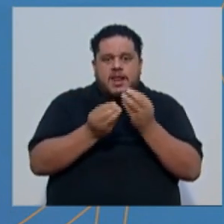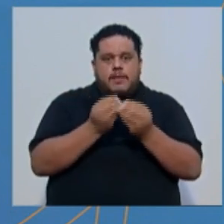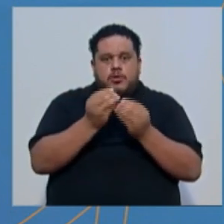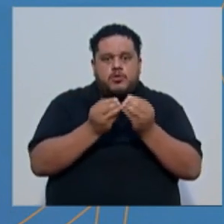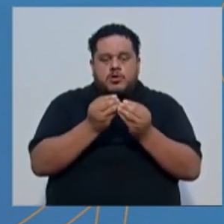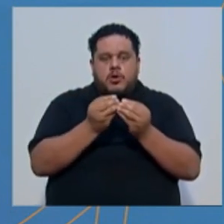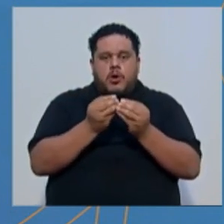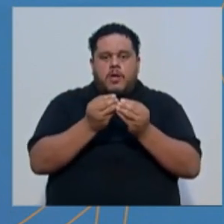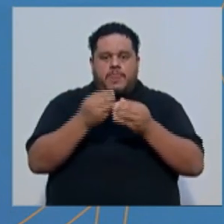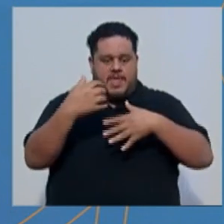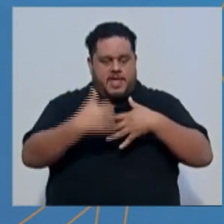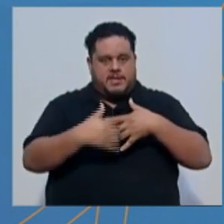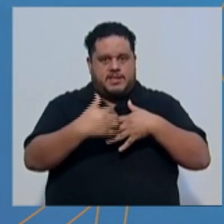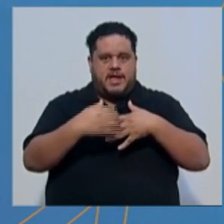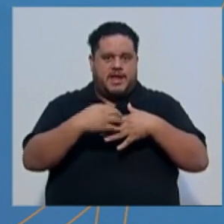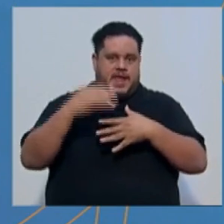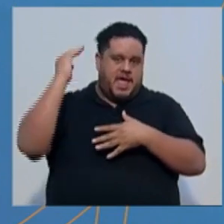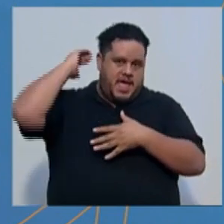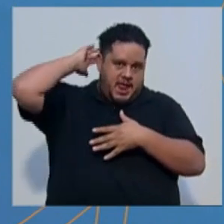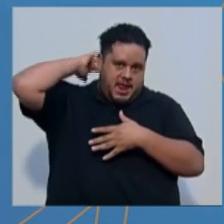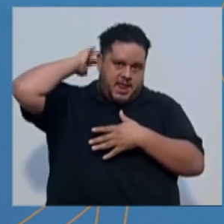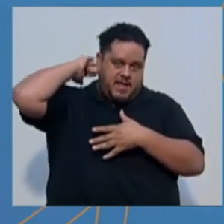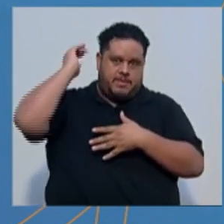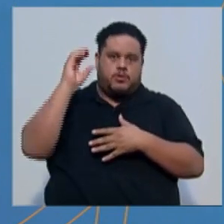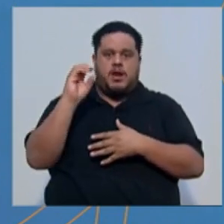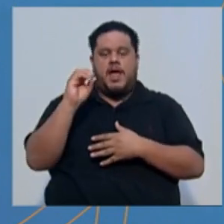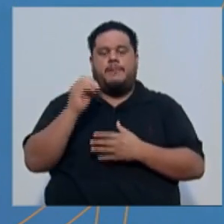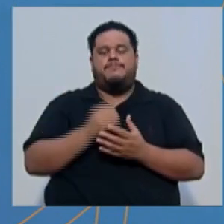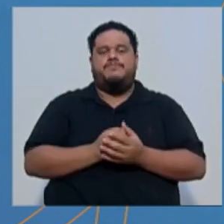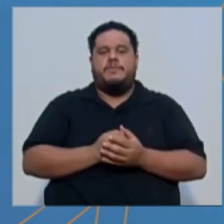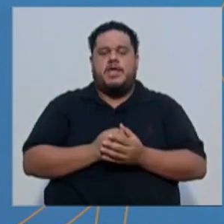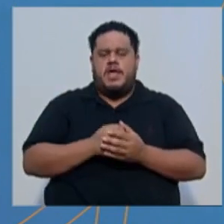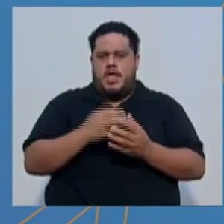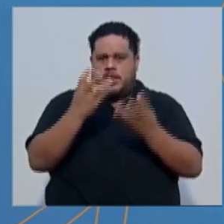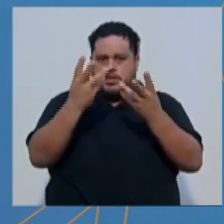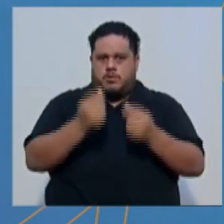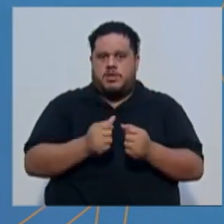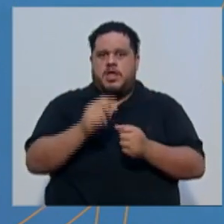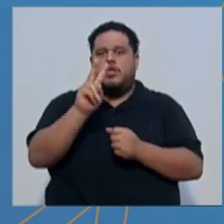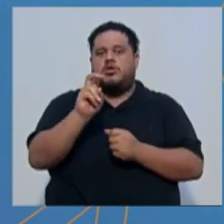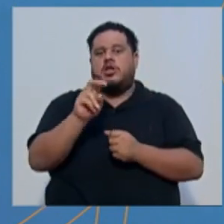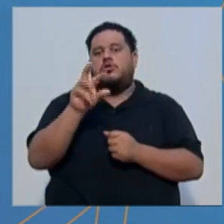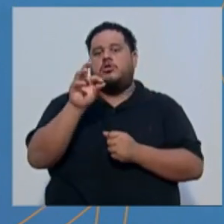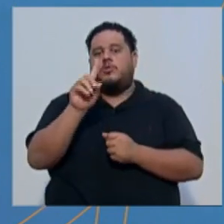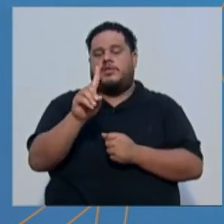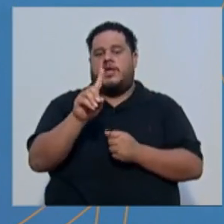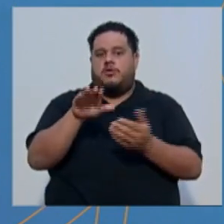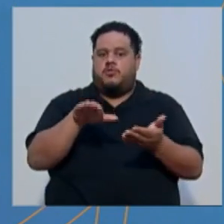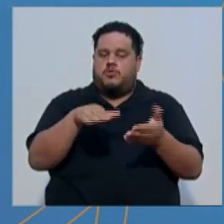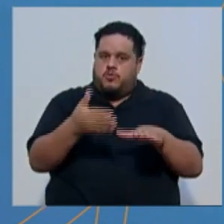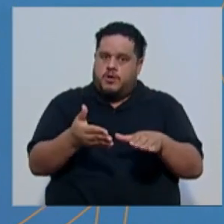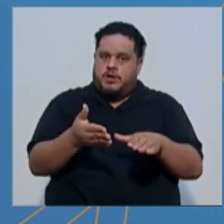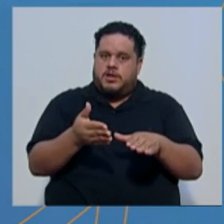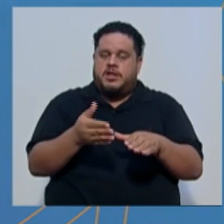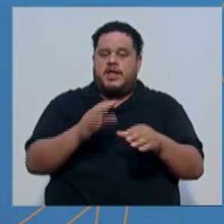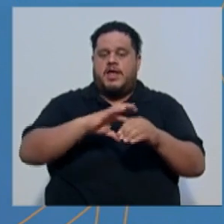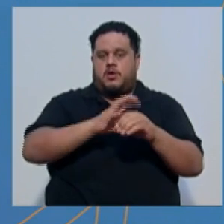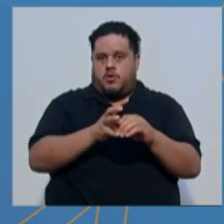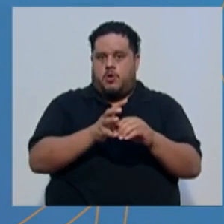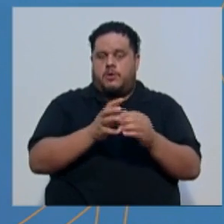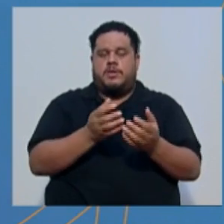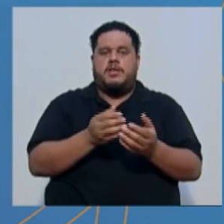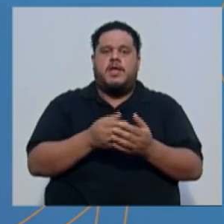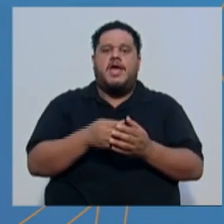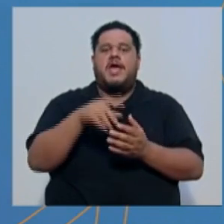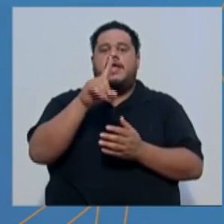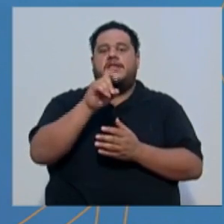en la medula ósea. En total se contabilizan 291 fallecimientos relacionados con COVID-19, 108